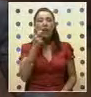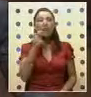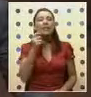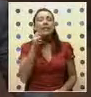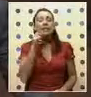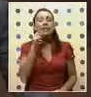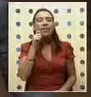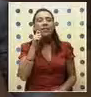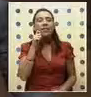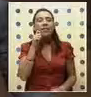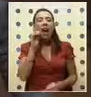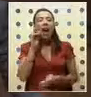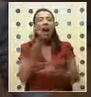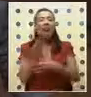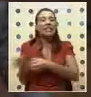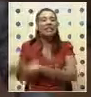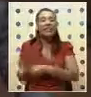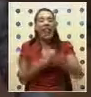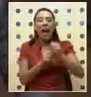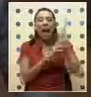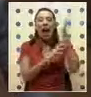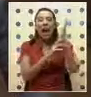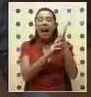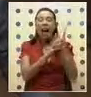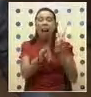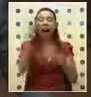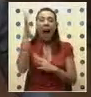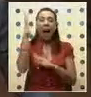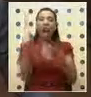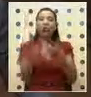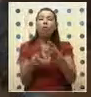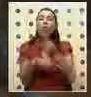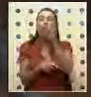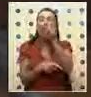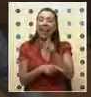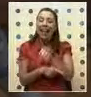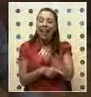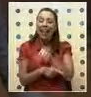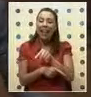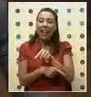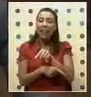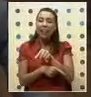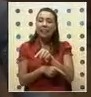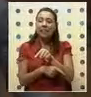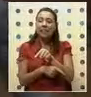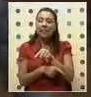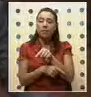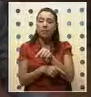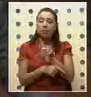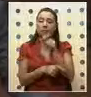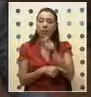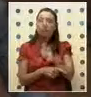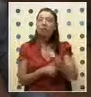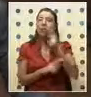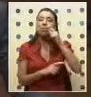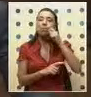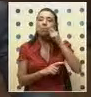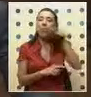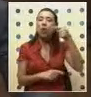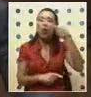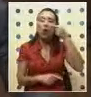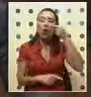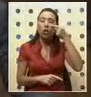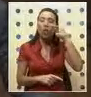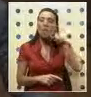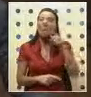literalmente arrancar una rama de un árbol, como era lo que a él con ese apodo se le conocía,